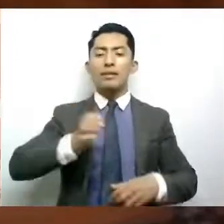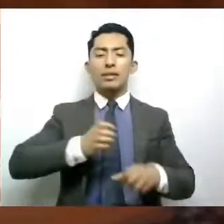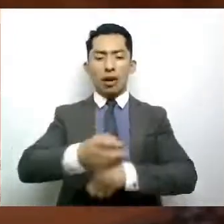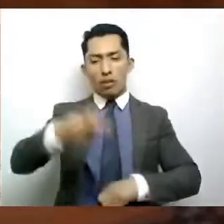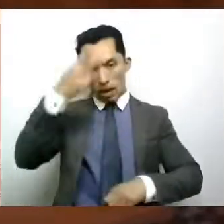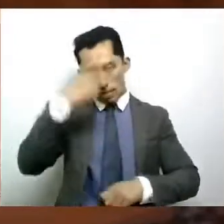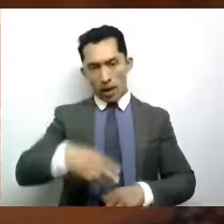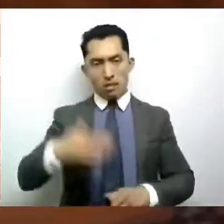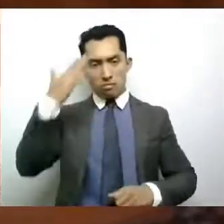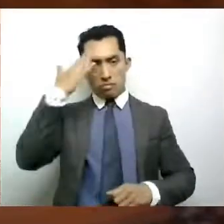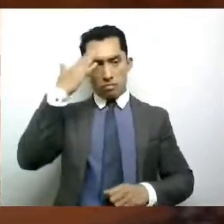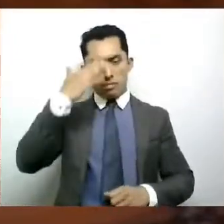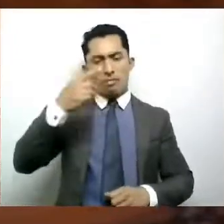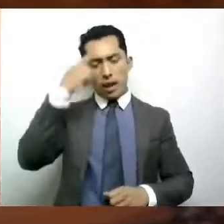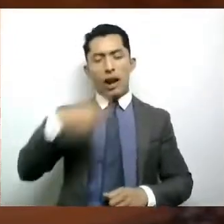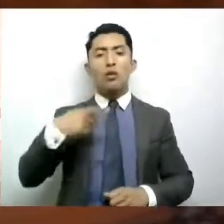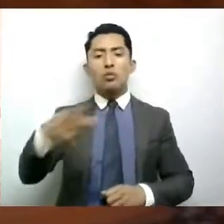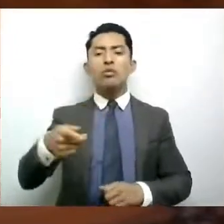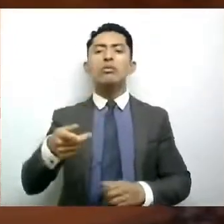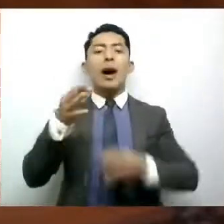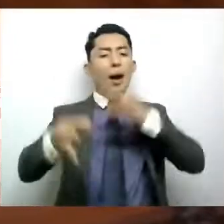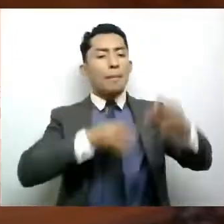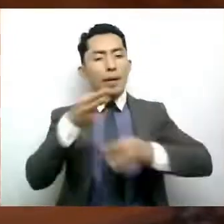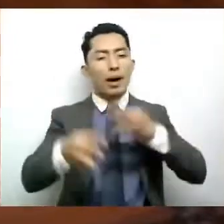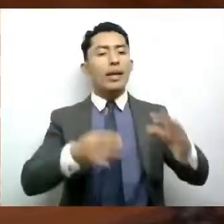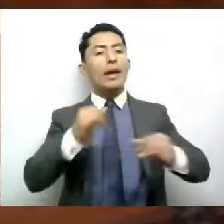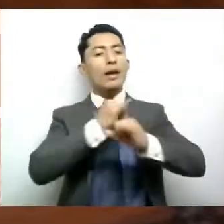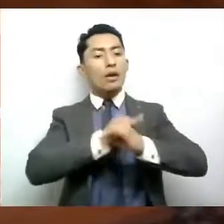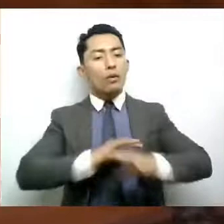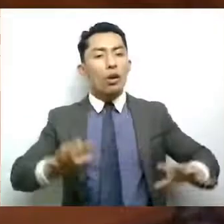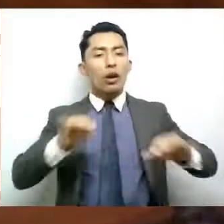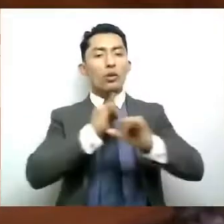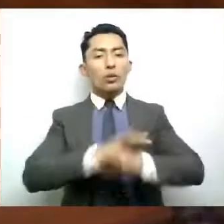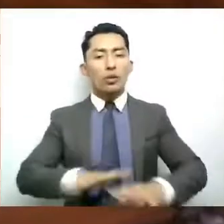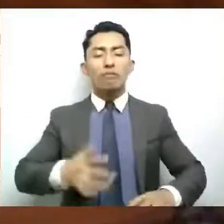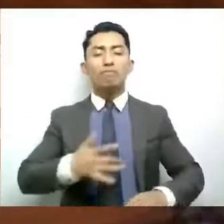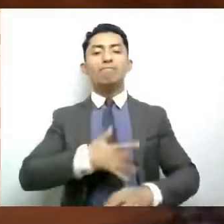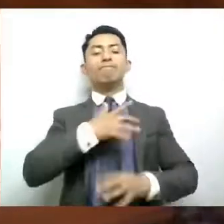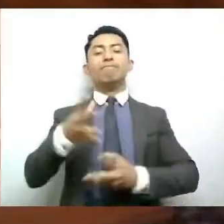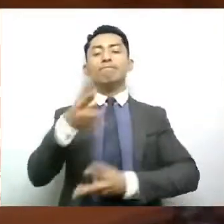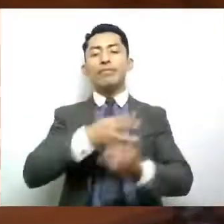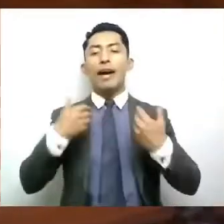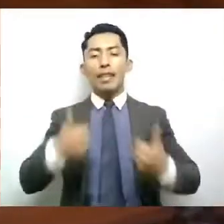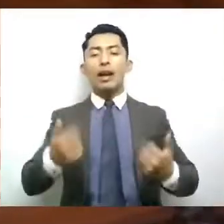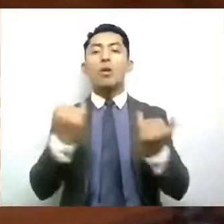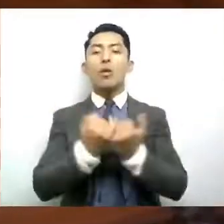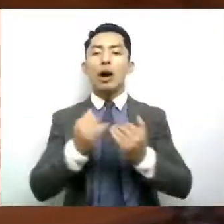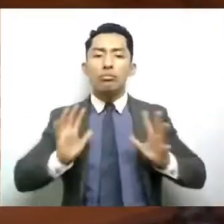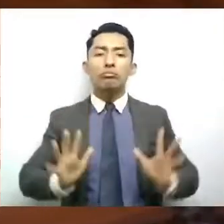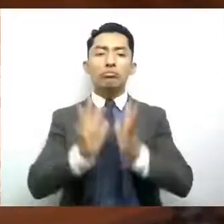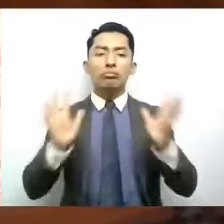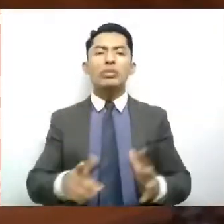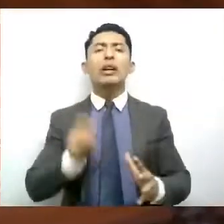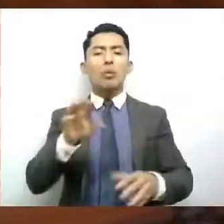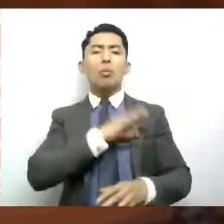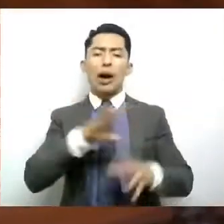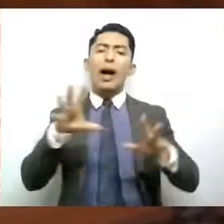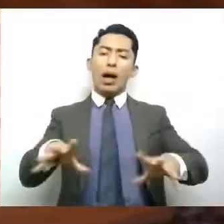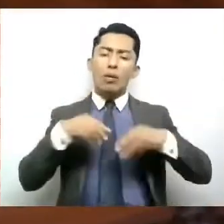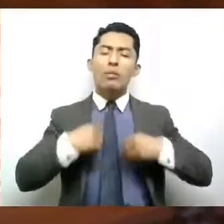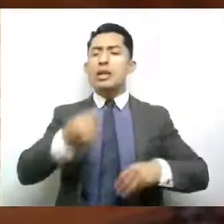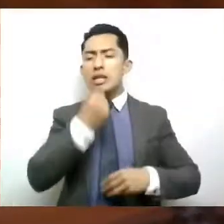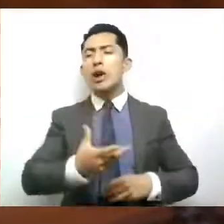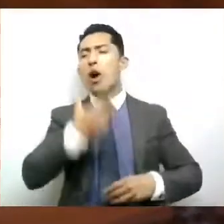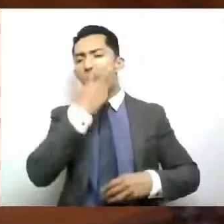para generar una campaña de información, sensibilización y promoción de adopción de niñas y niños